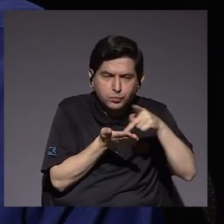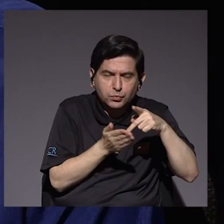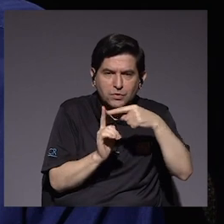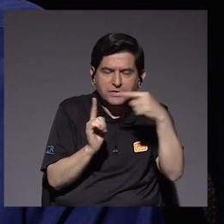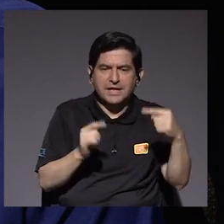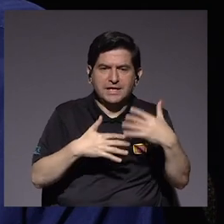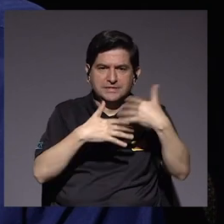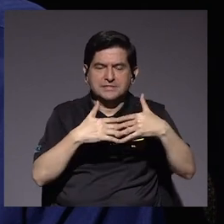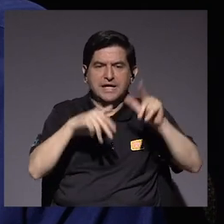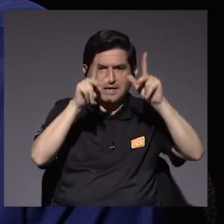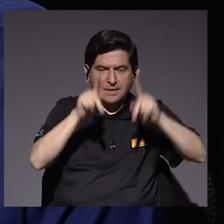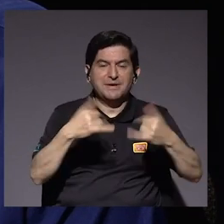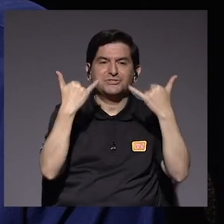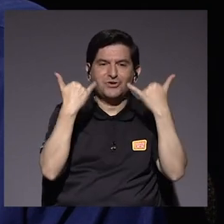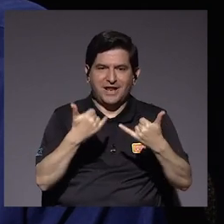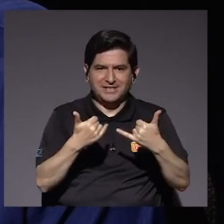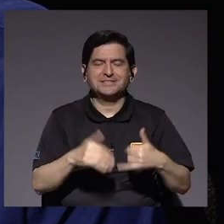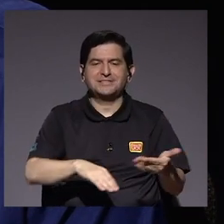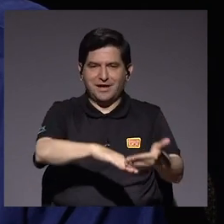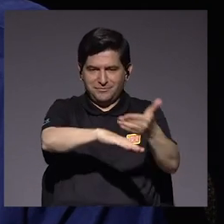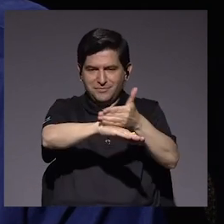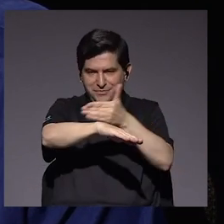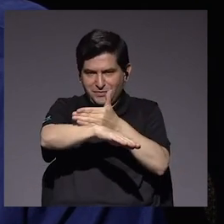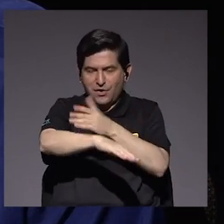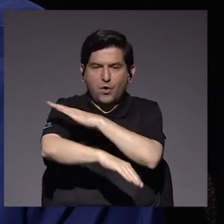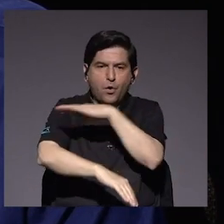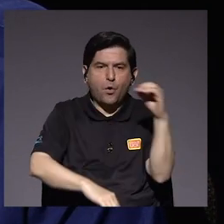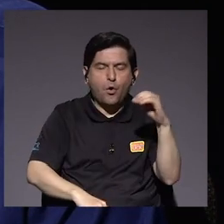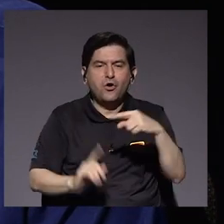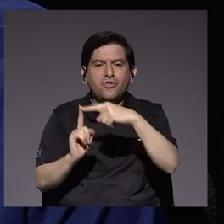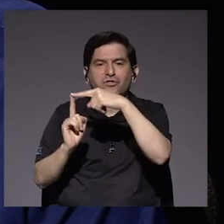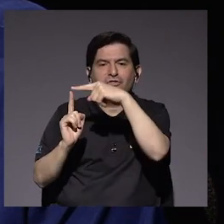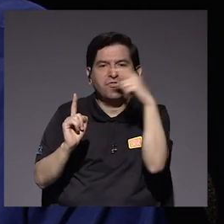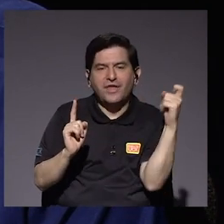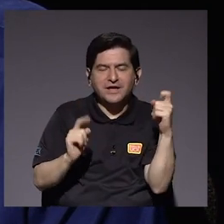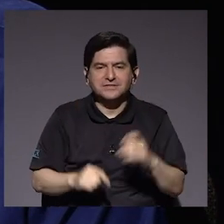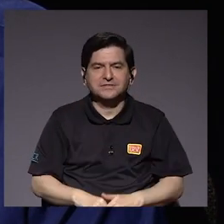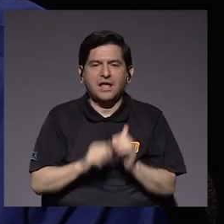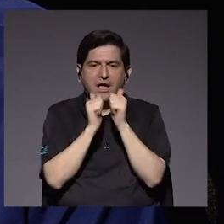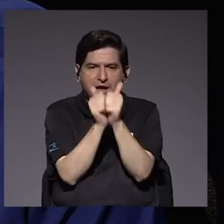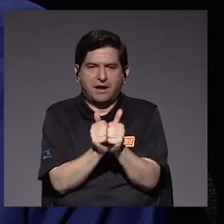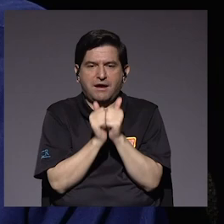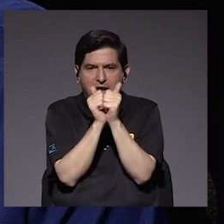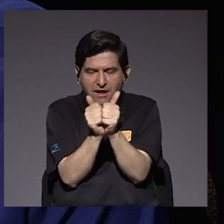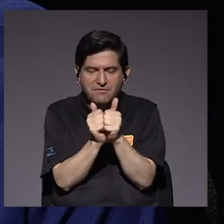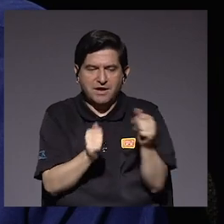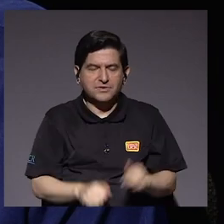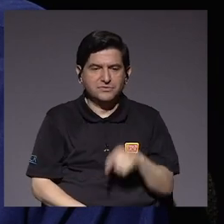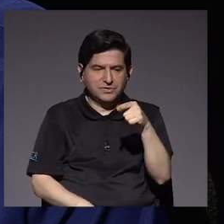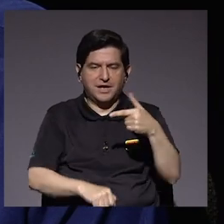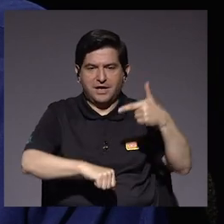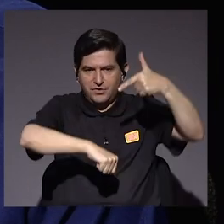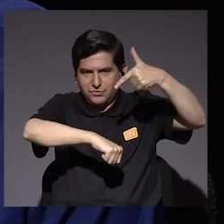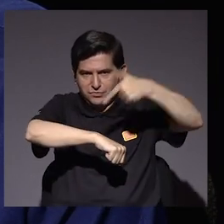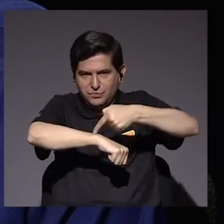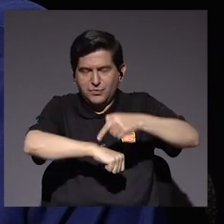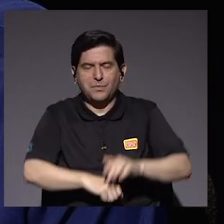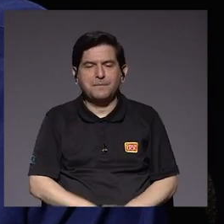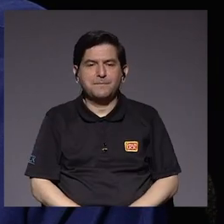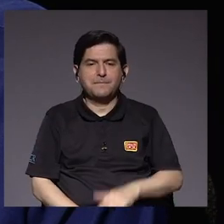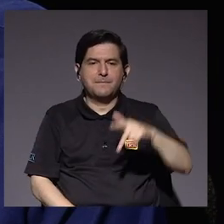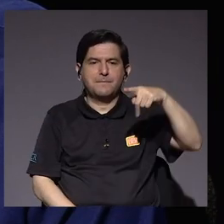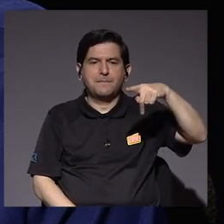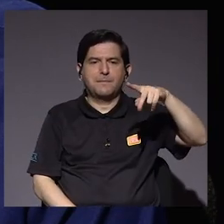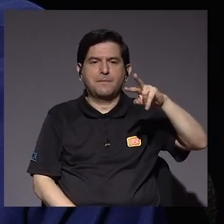purificados a partir de la sangre de pacientes que ya se recuperaron, o bien a partir de caballos a los que se les ha inyectado